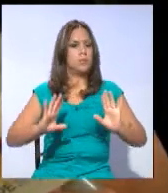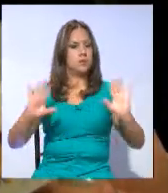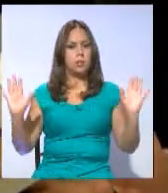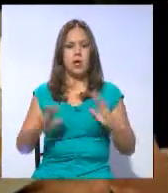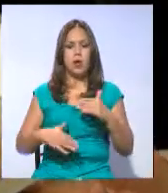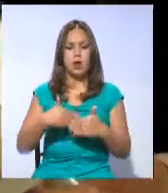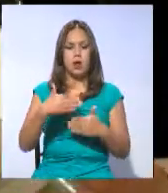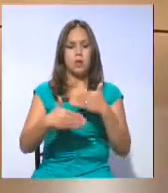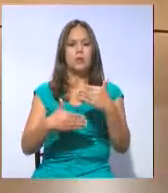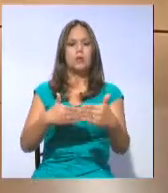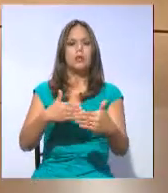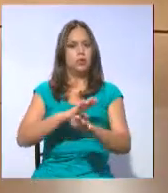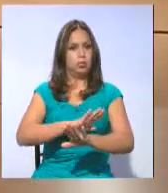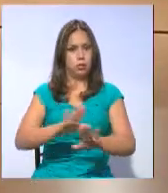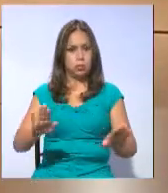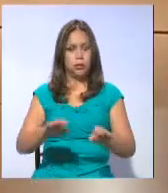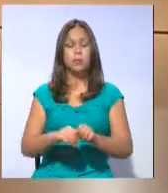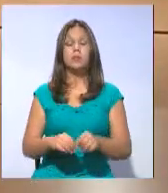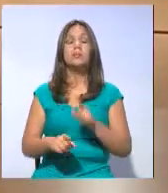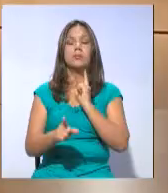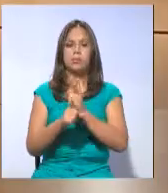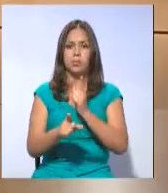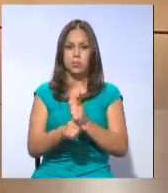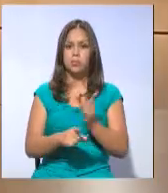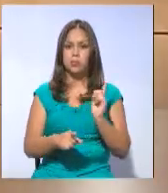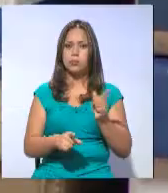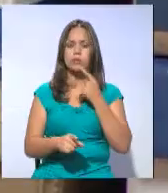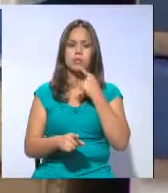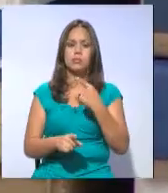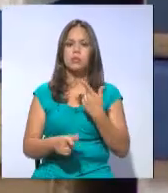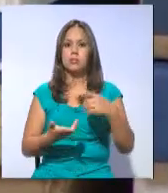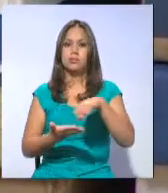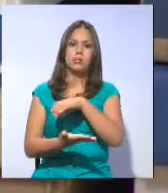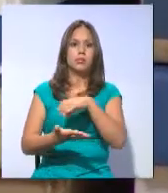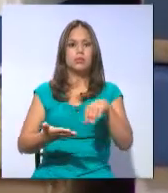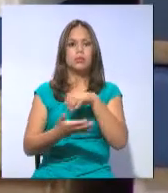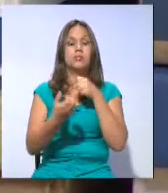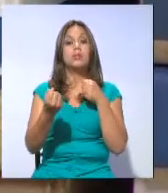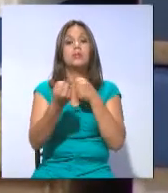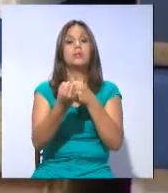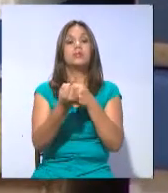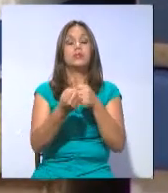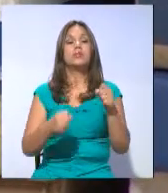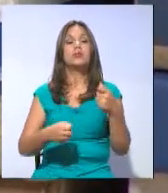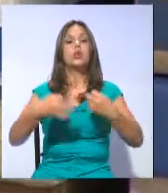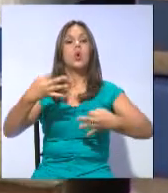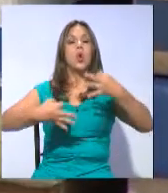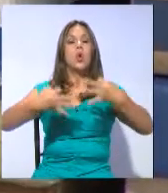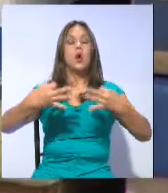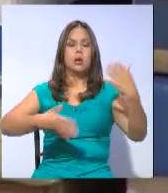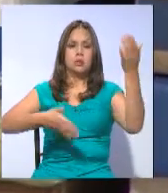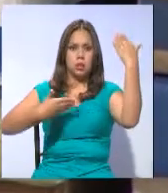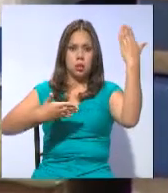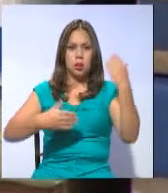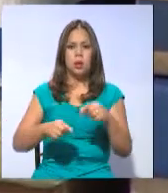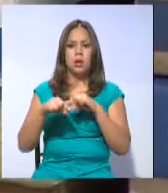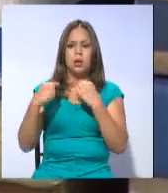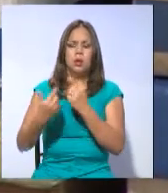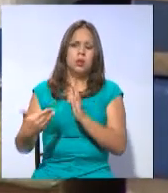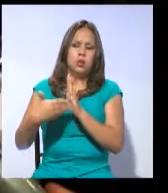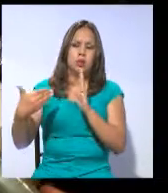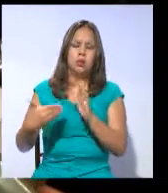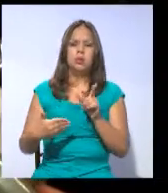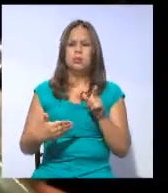proceso del cual él ha sido parte. Por ella aún no es claro y está en duda si apoyaría la iniciativa de juicio político organizada por las bancadas de